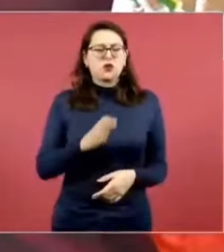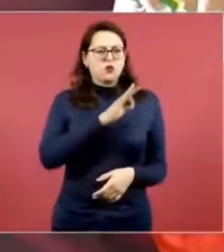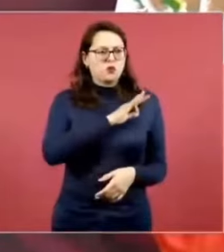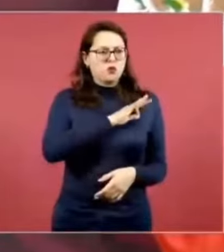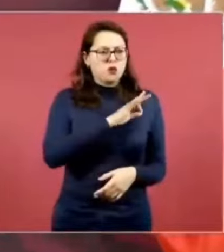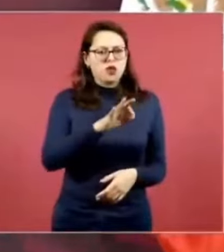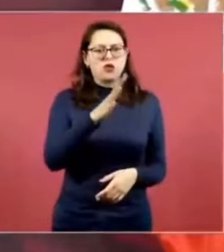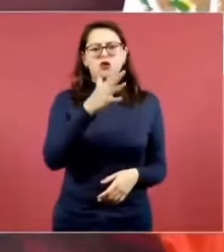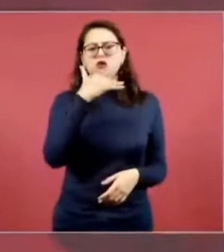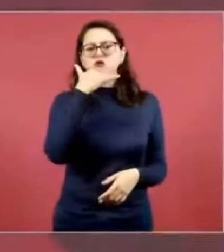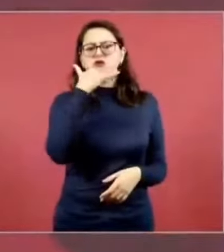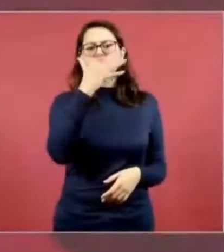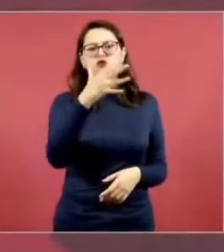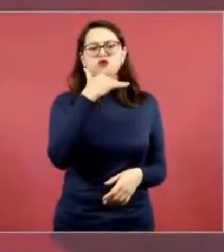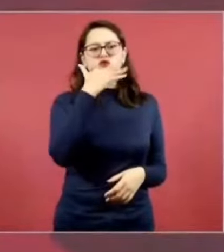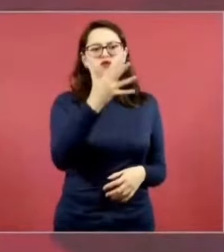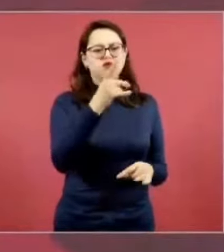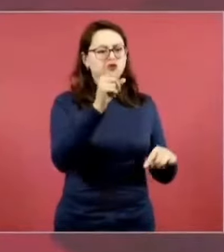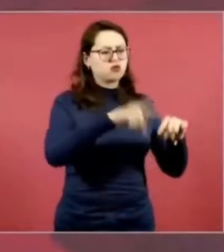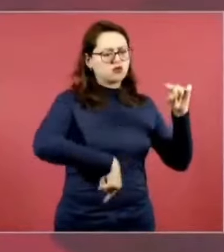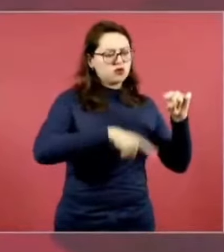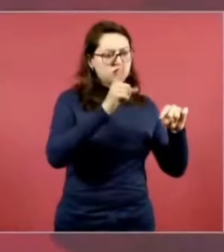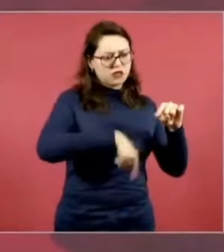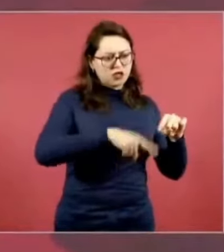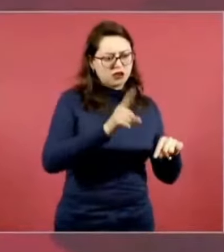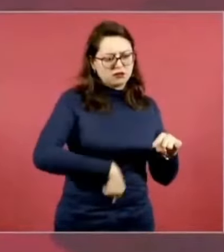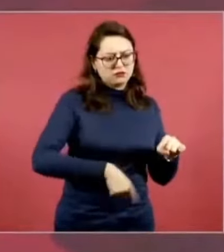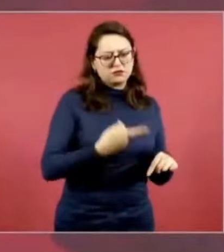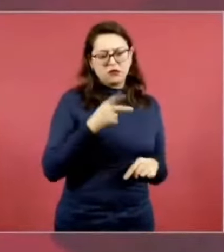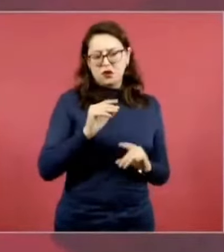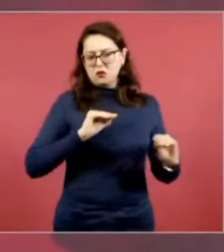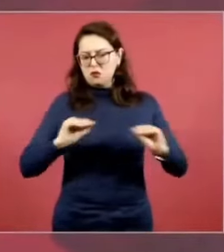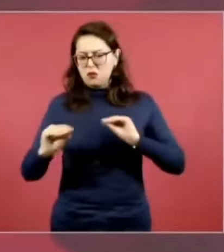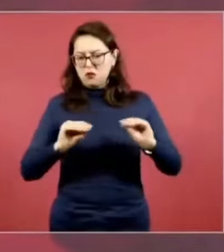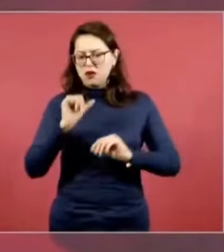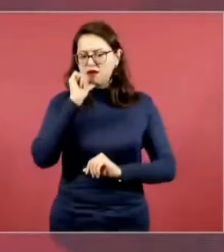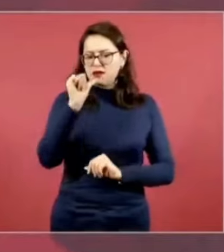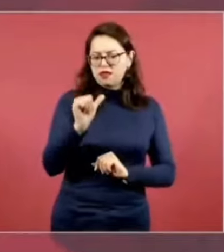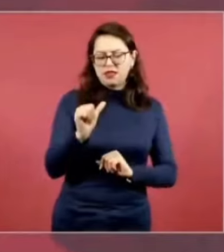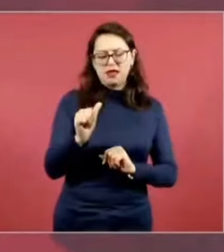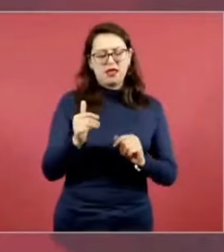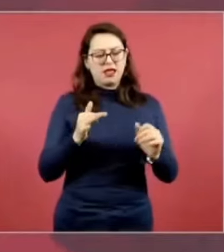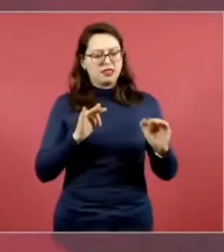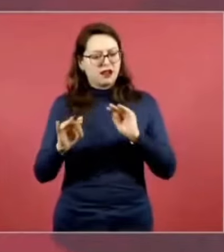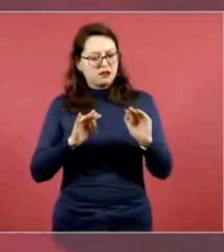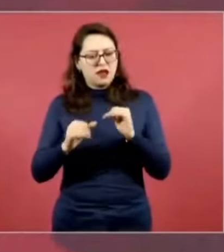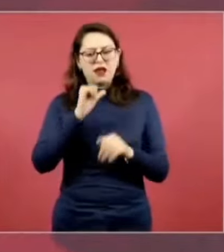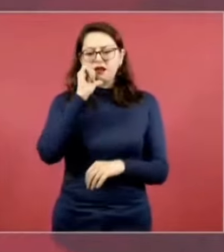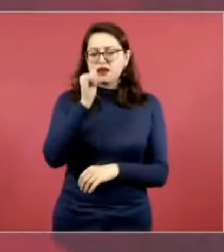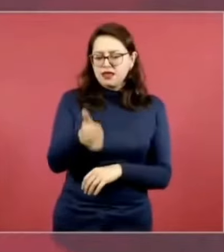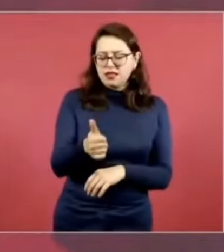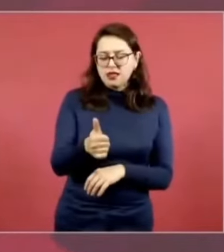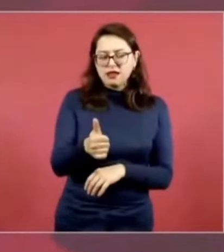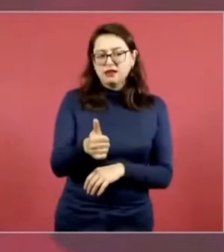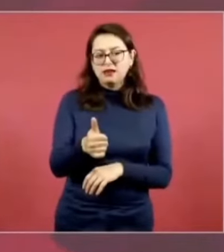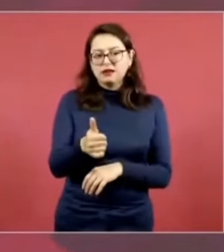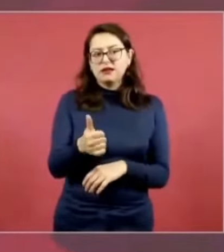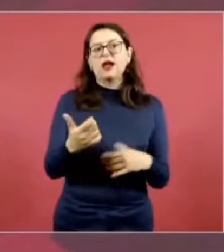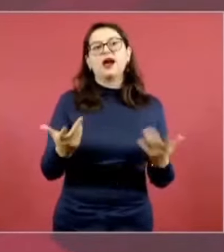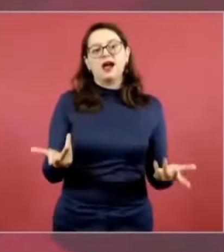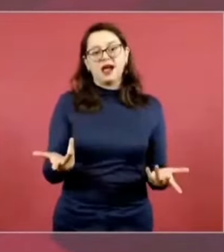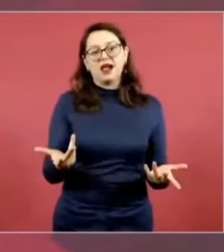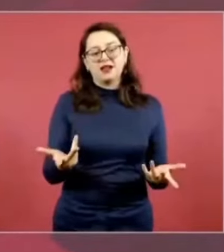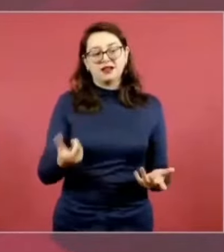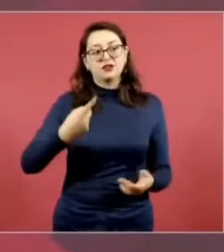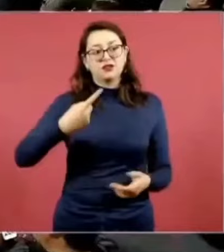pero y los resultados ah pero si los hay donde